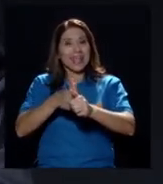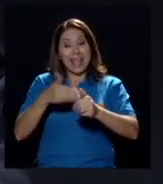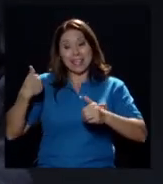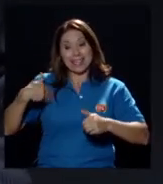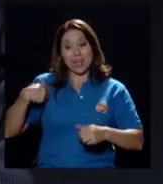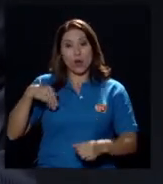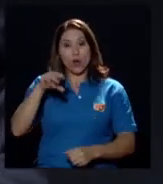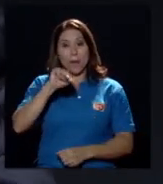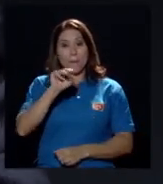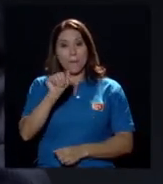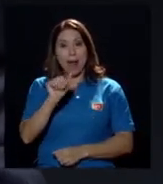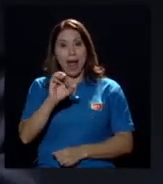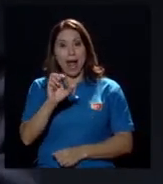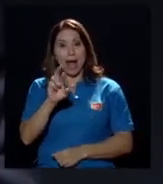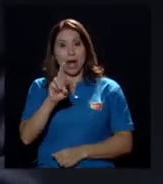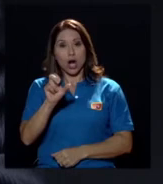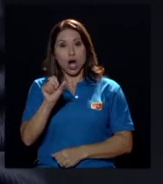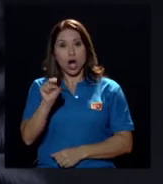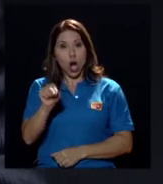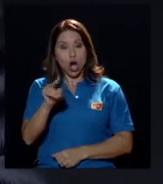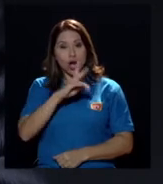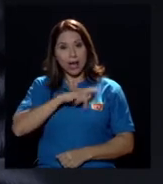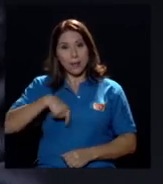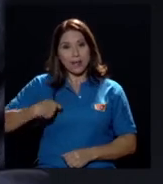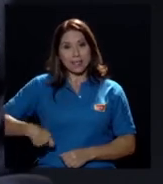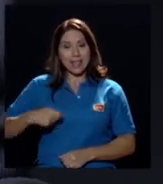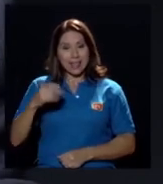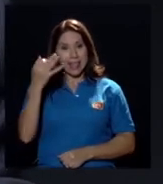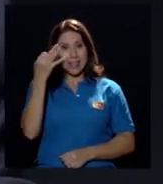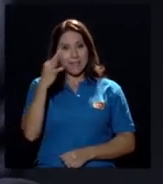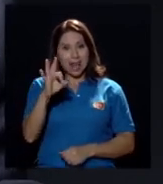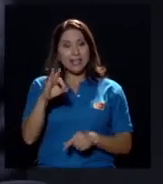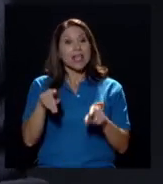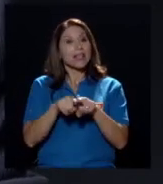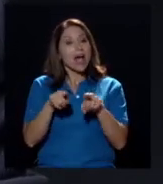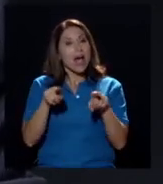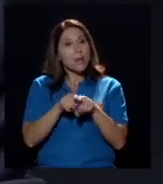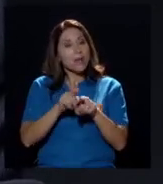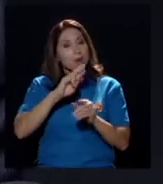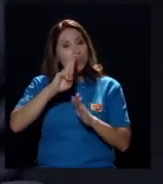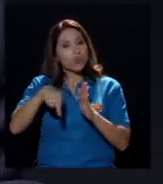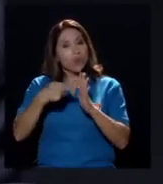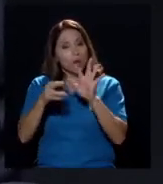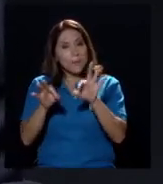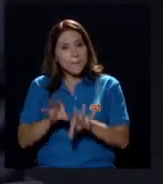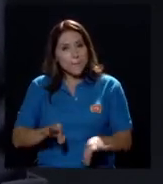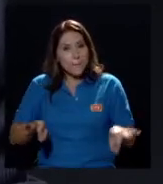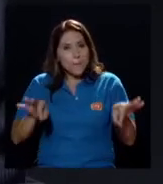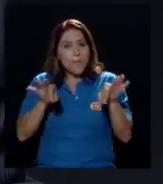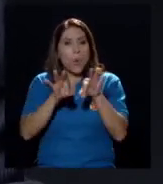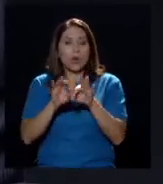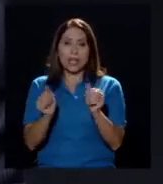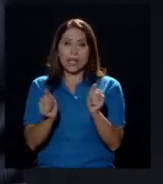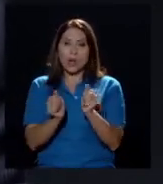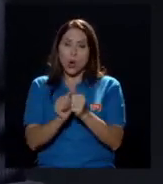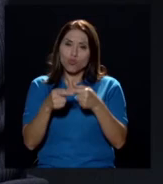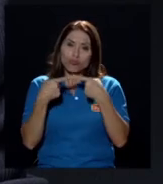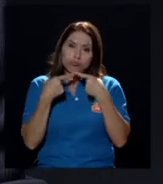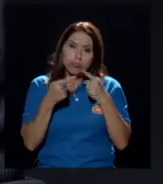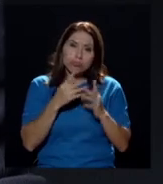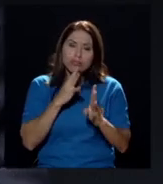también juega un rol muy importante con muchas declaraciones también positivas